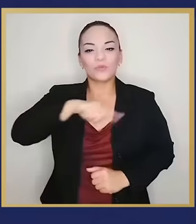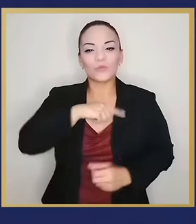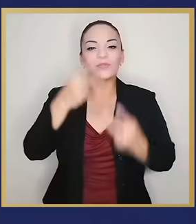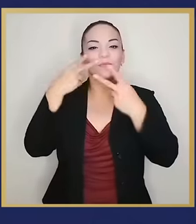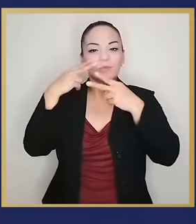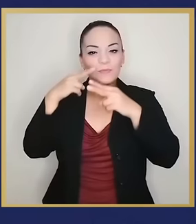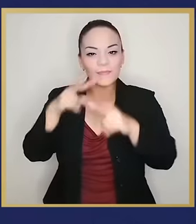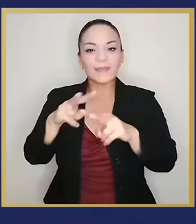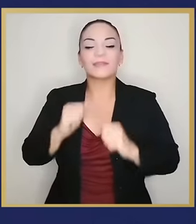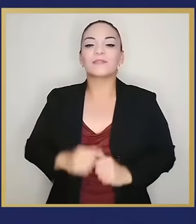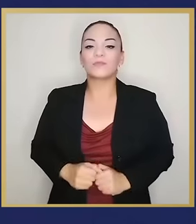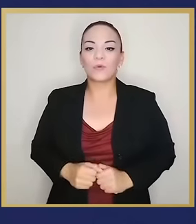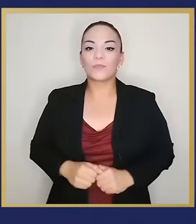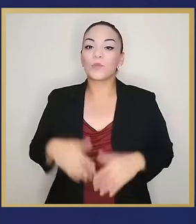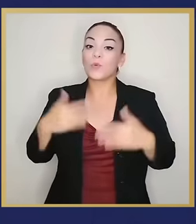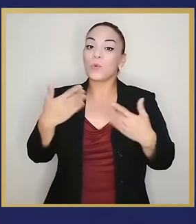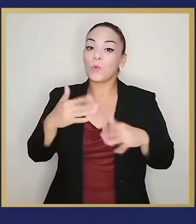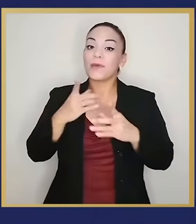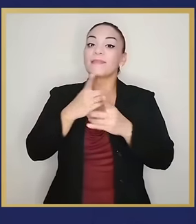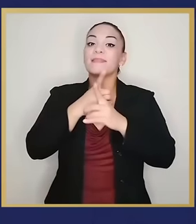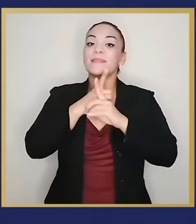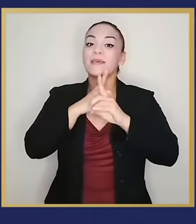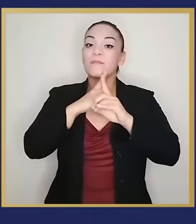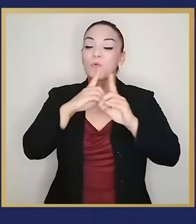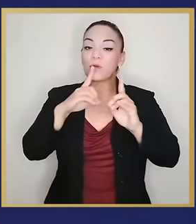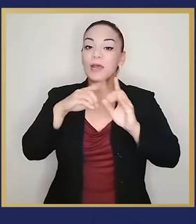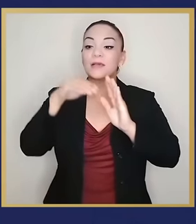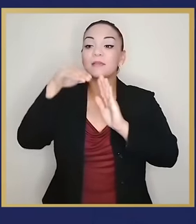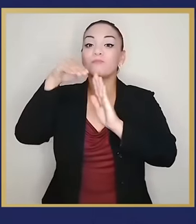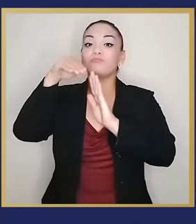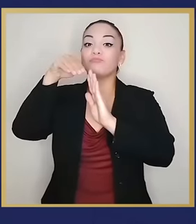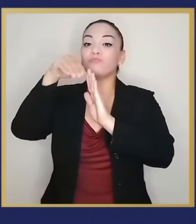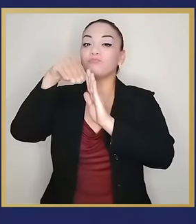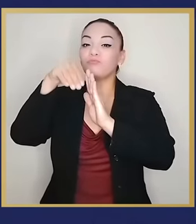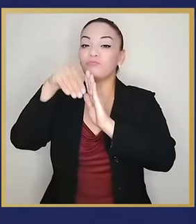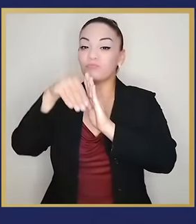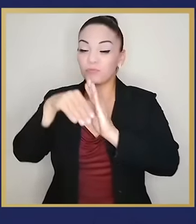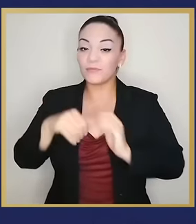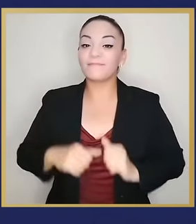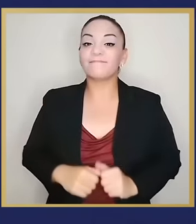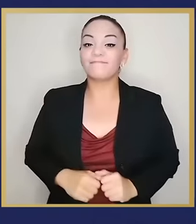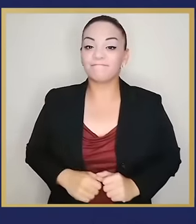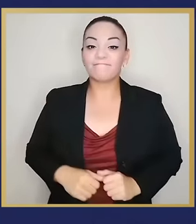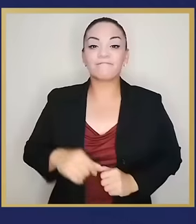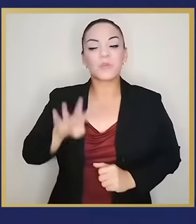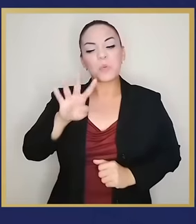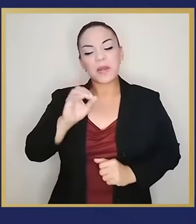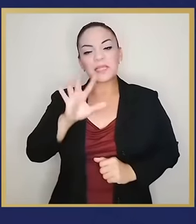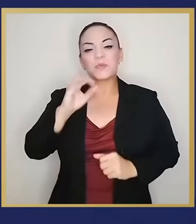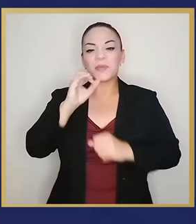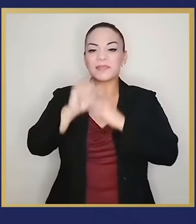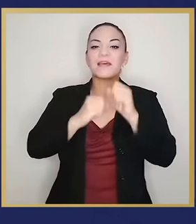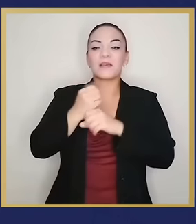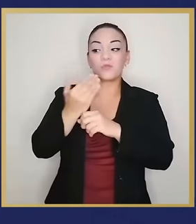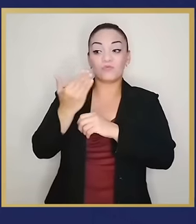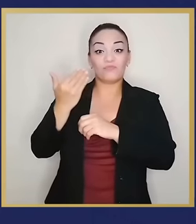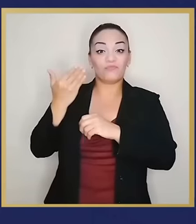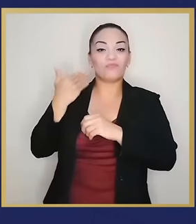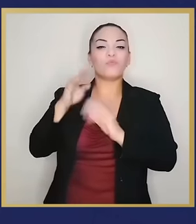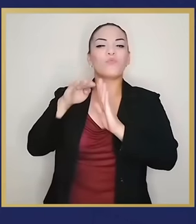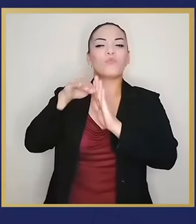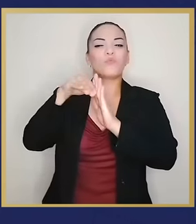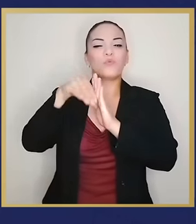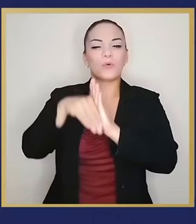Hemos visto el deterioro de esa democracia a través de los años, yo diría 40, 50